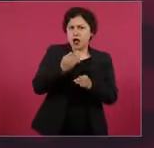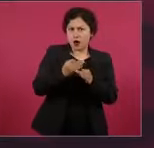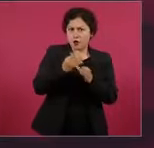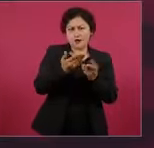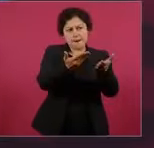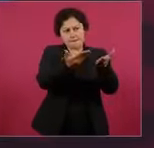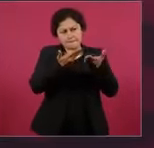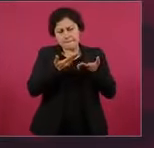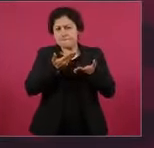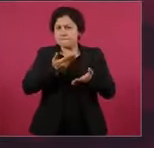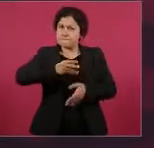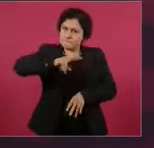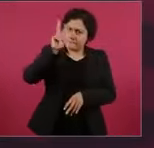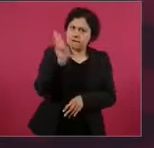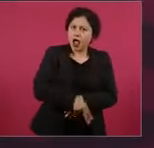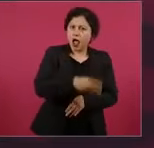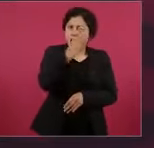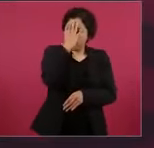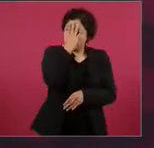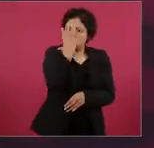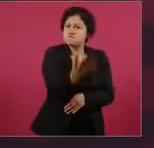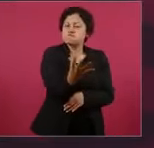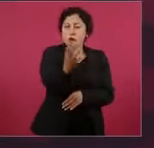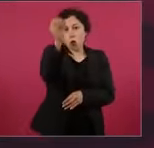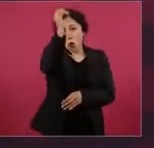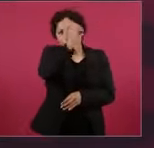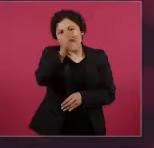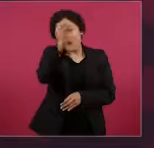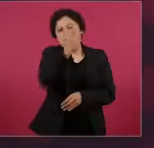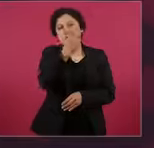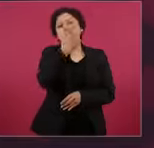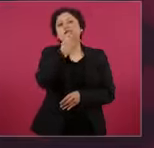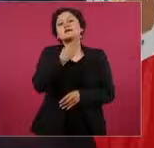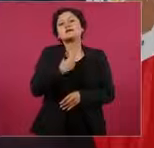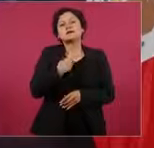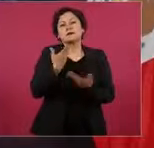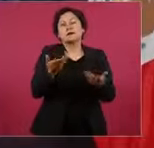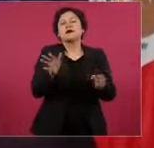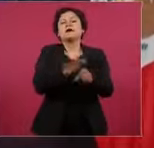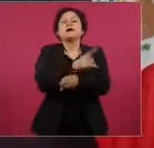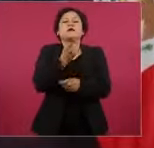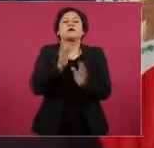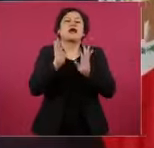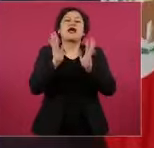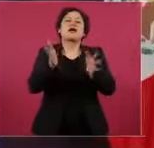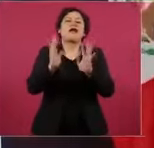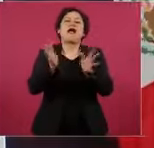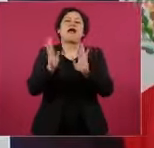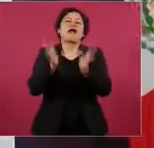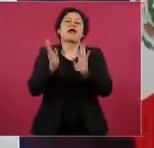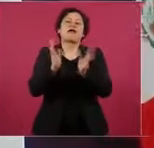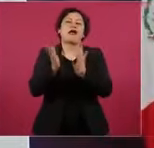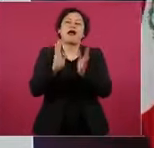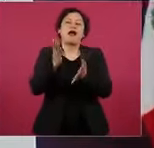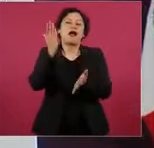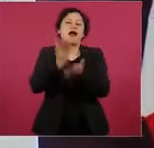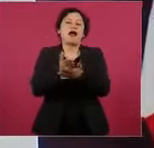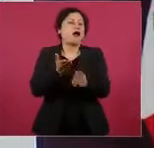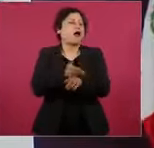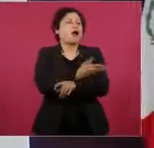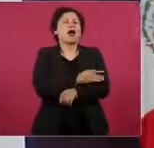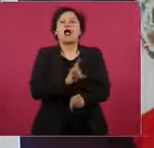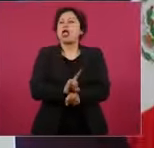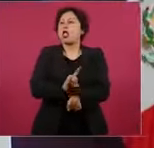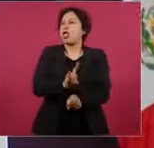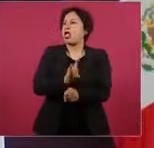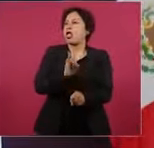de que se tienen las organizaciones empresariales como un